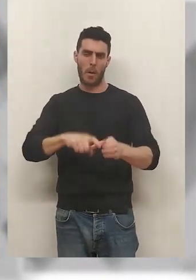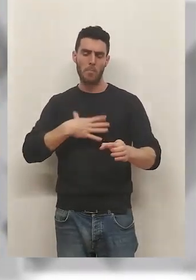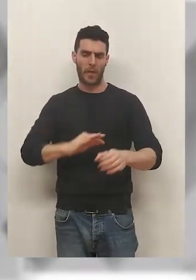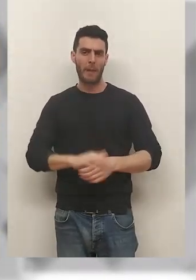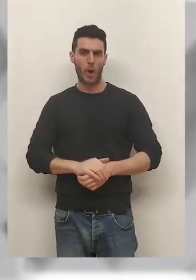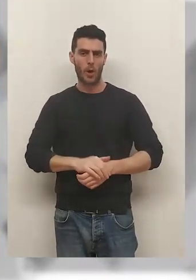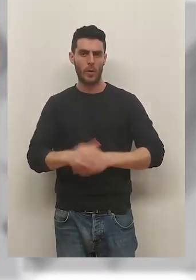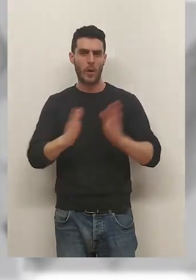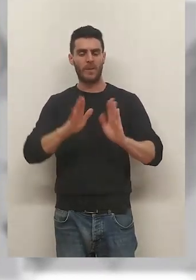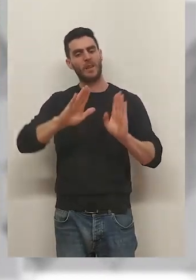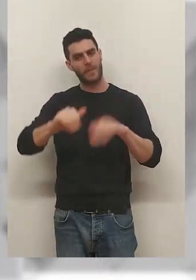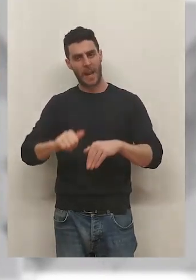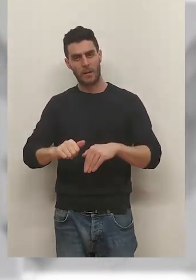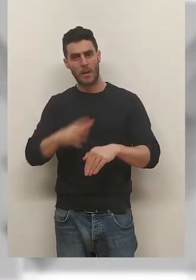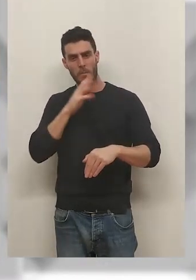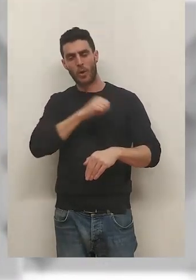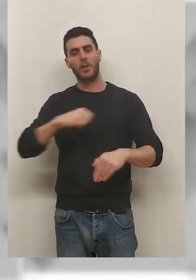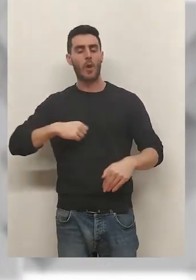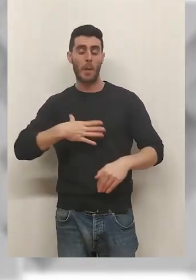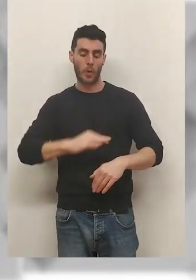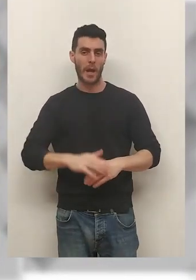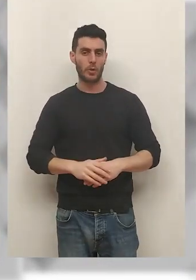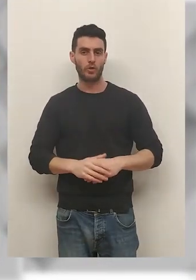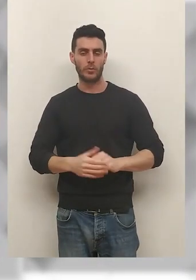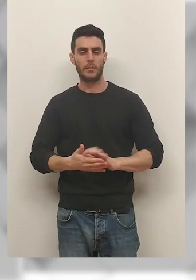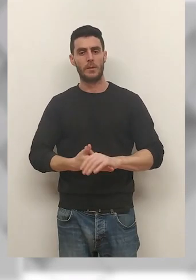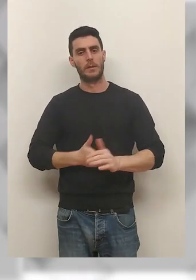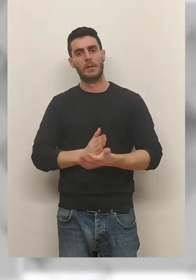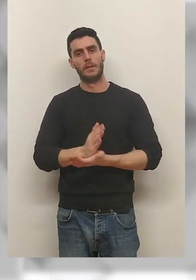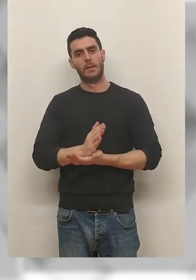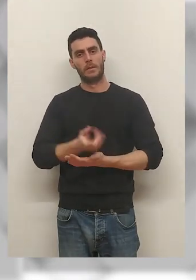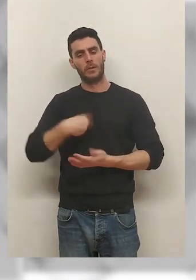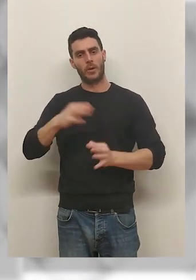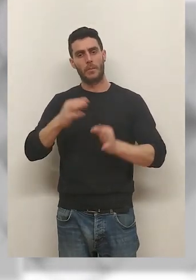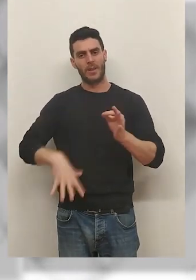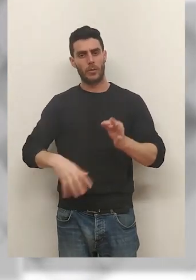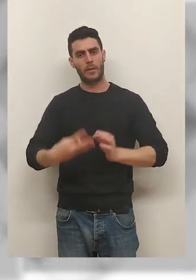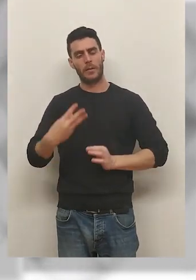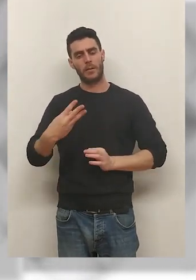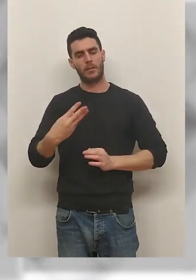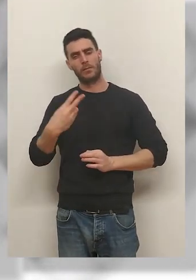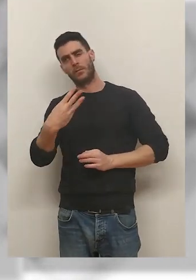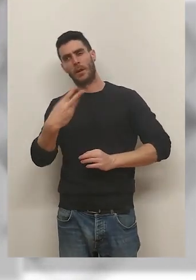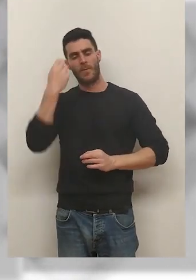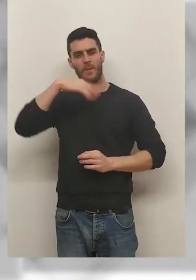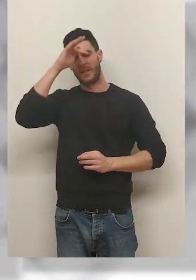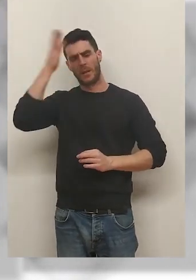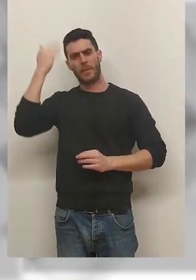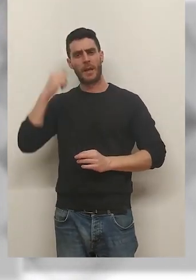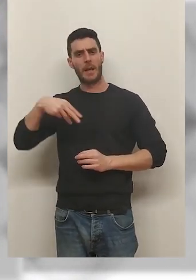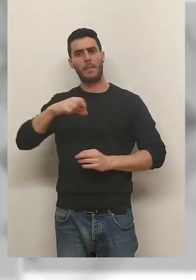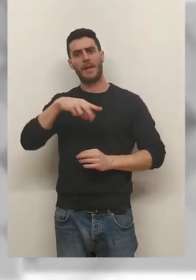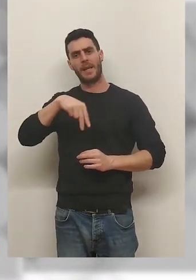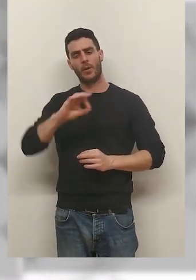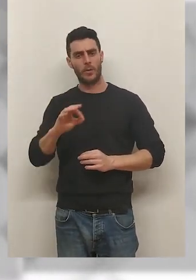la fase final por individuales y tuvimos mala suerte hace dos fines de semana que Prado y Merino